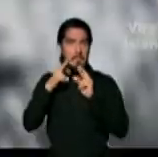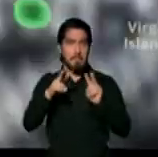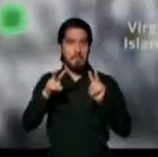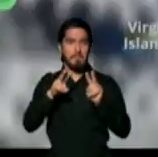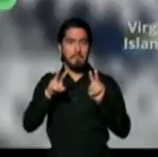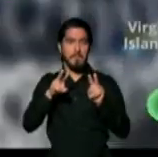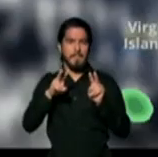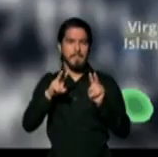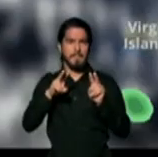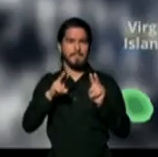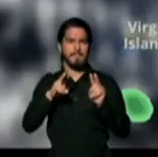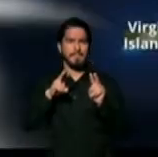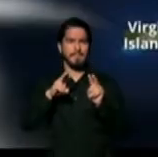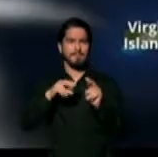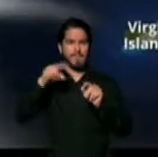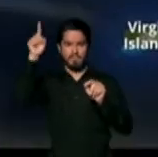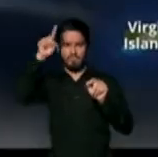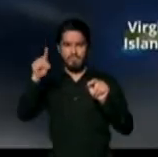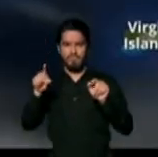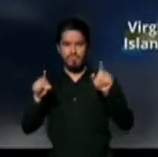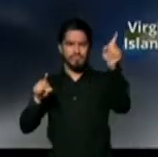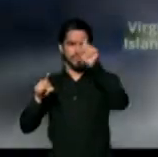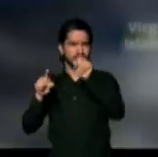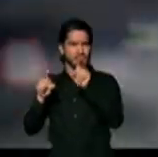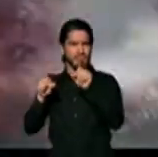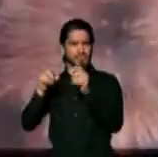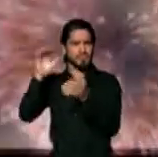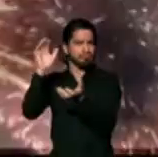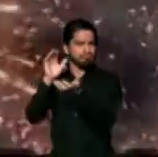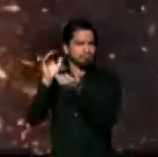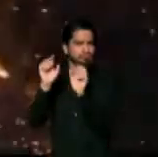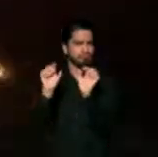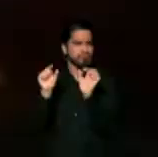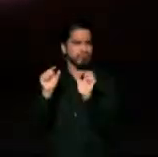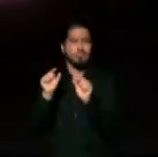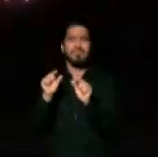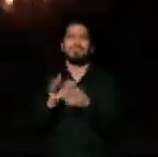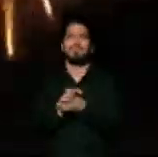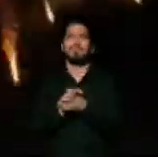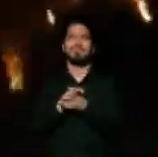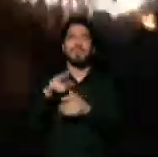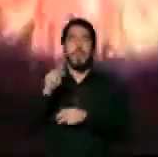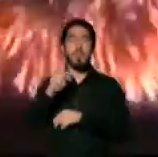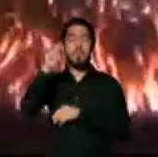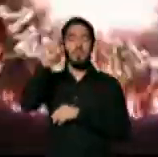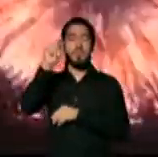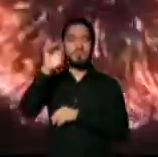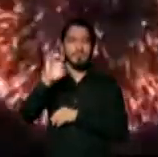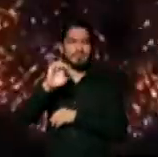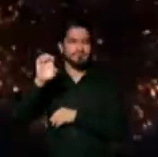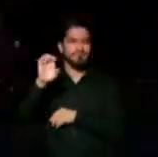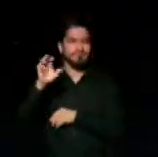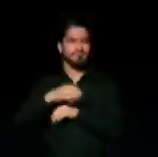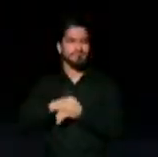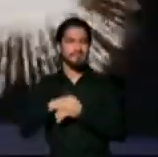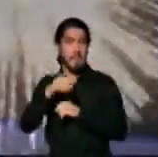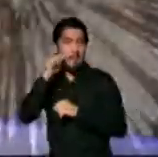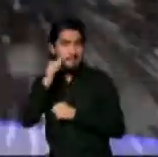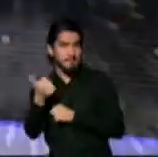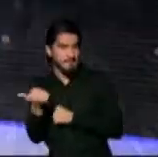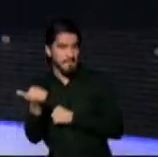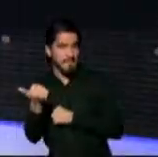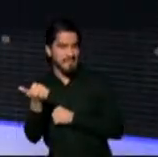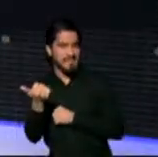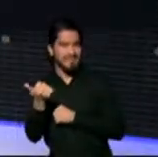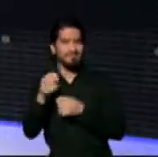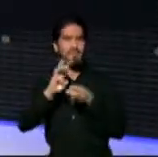una tronada aislada desarrollándose en esa área interior noroeste de la isla para el día de despedida de año las condiciones van a